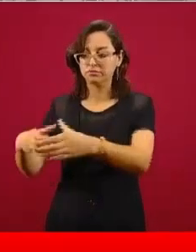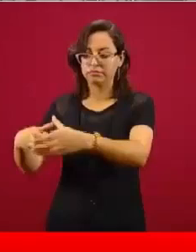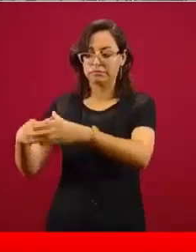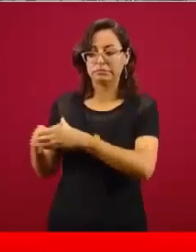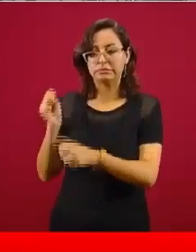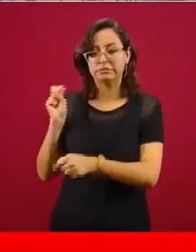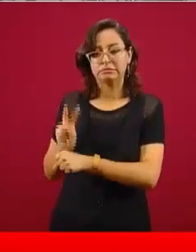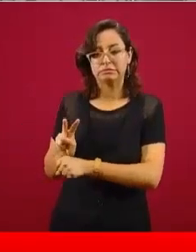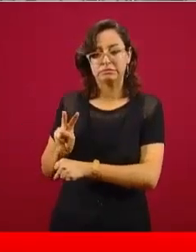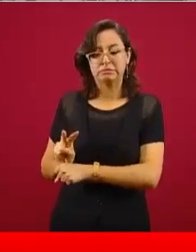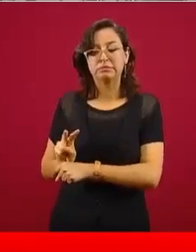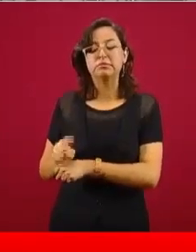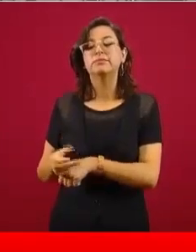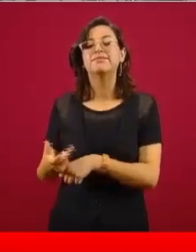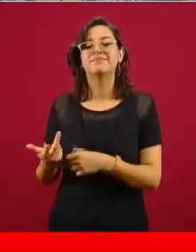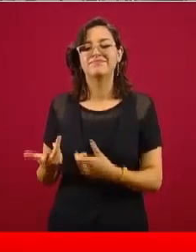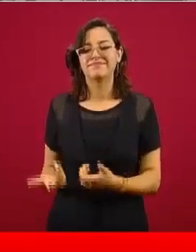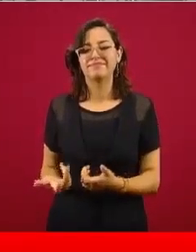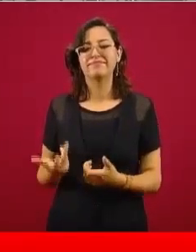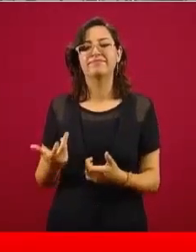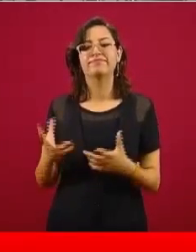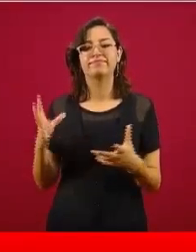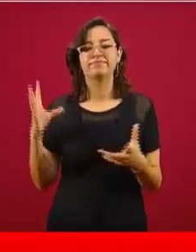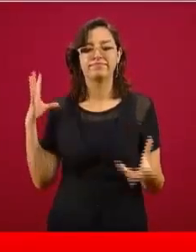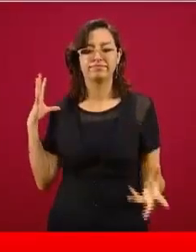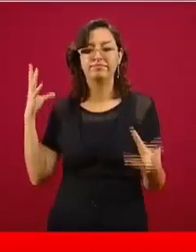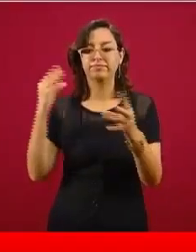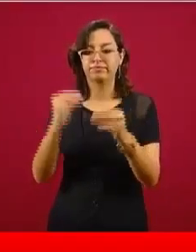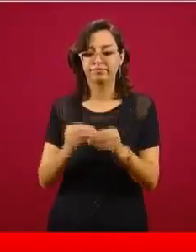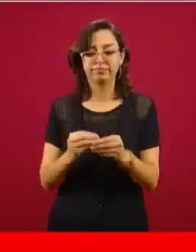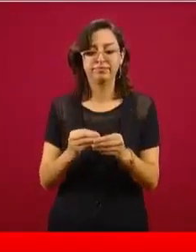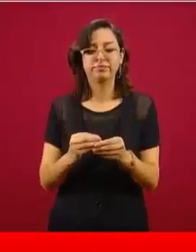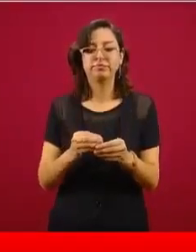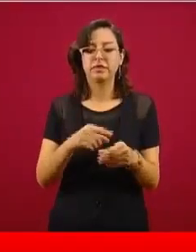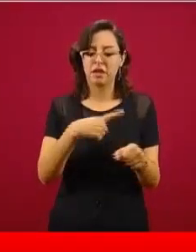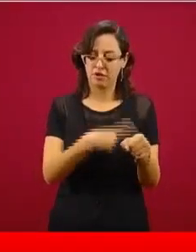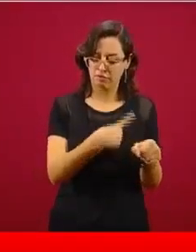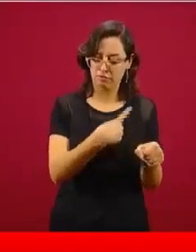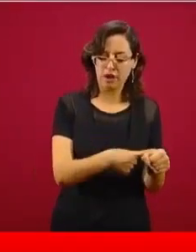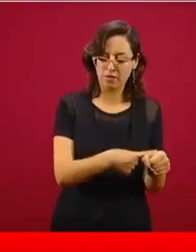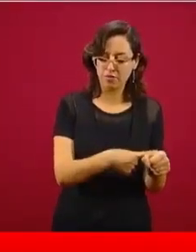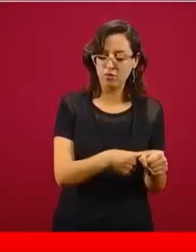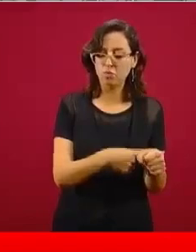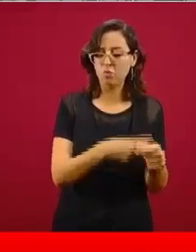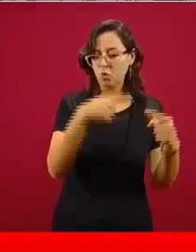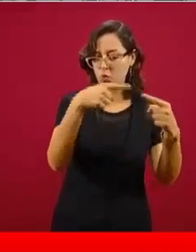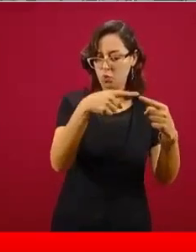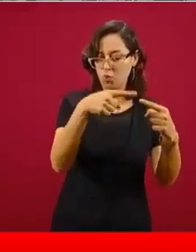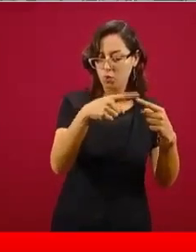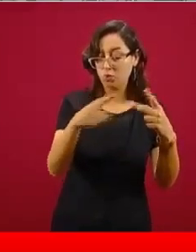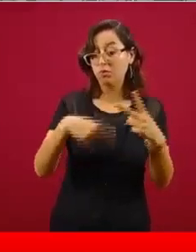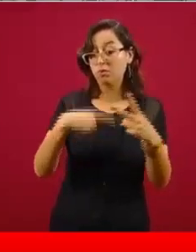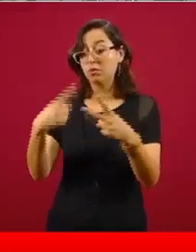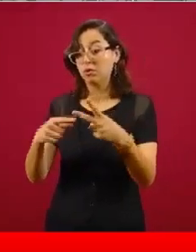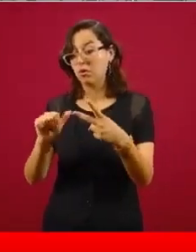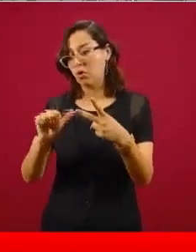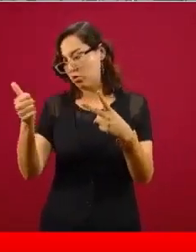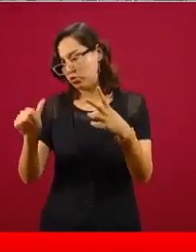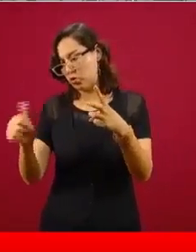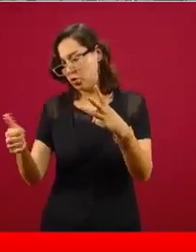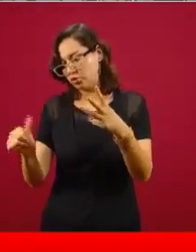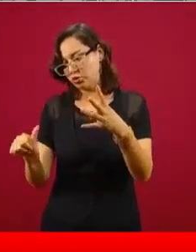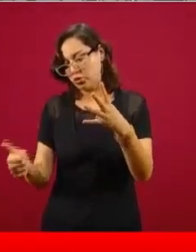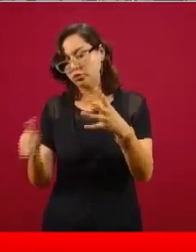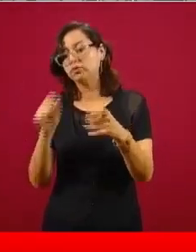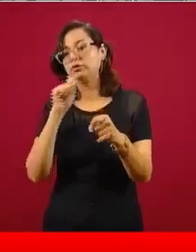Entonces, los casos confirmados son un indicador, pero existen muchos otros indicadores. La siguiente. Cuando